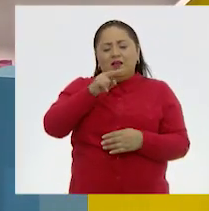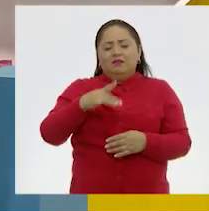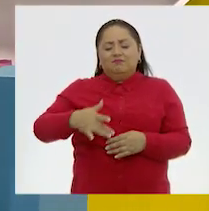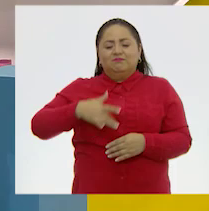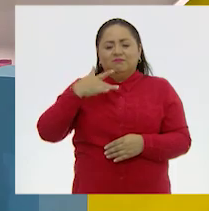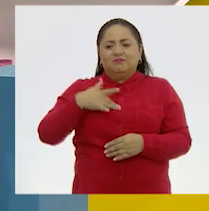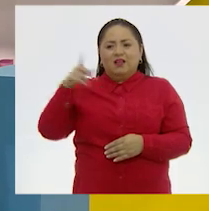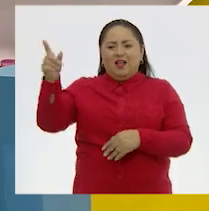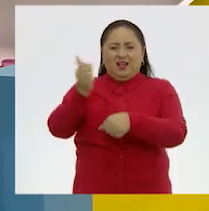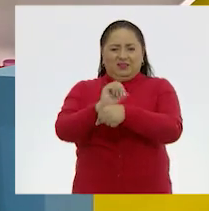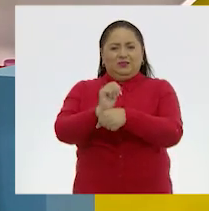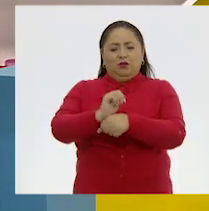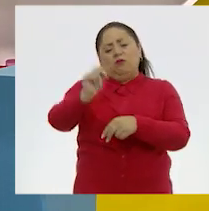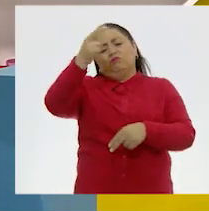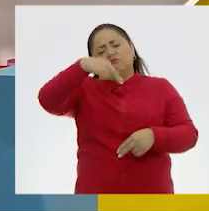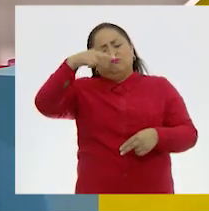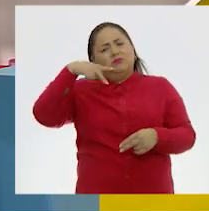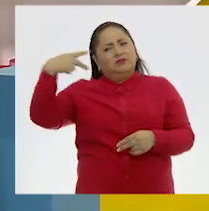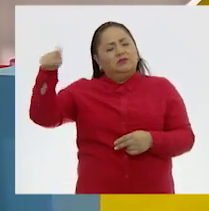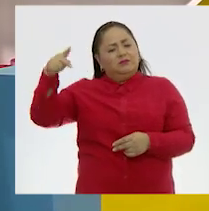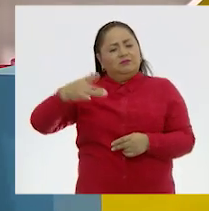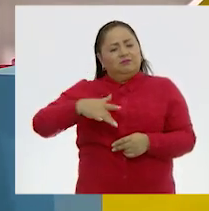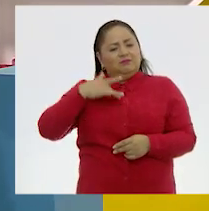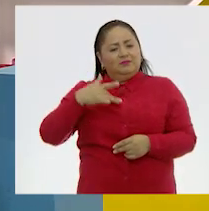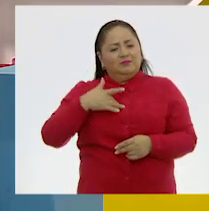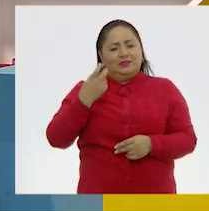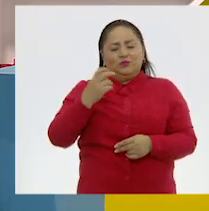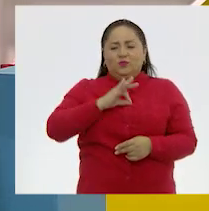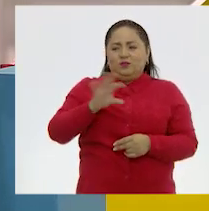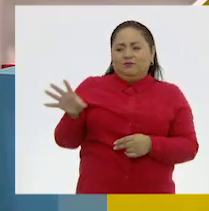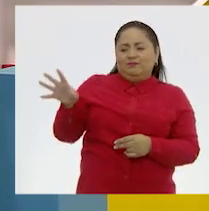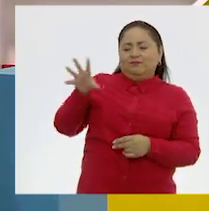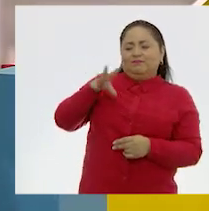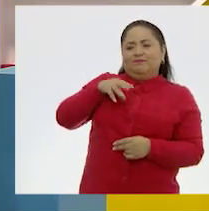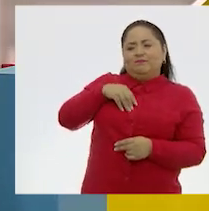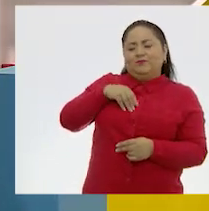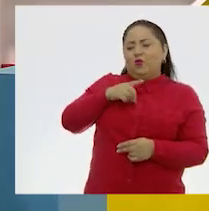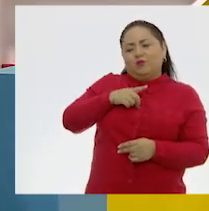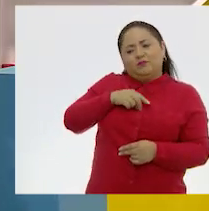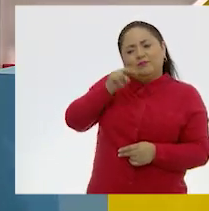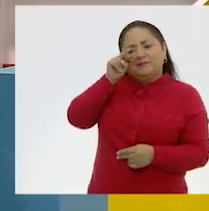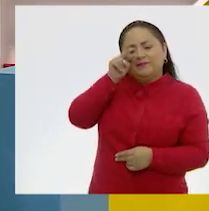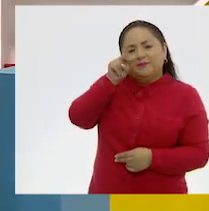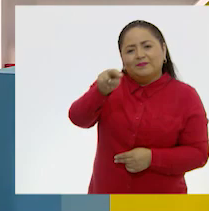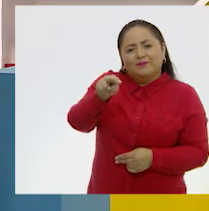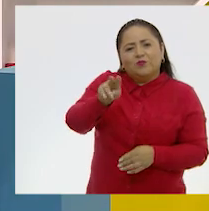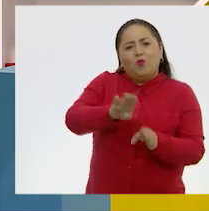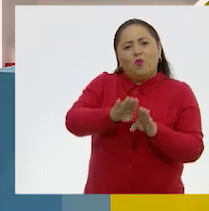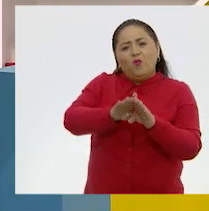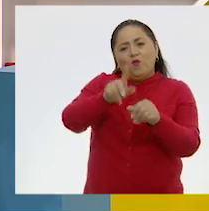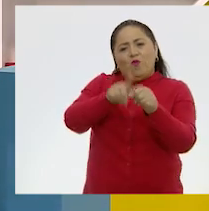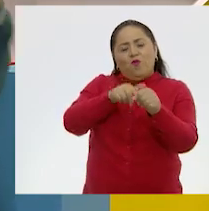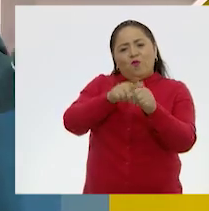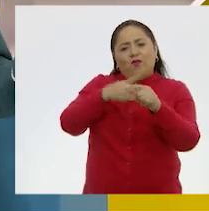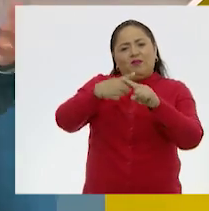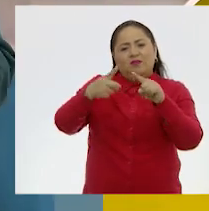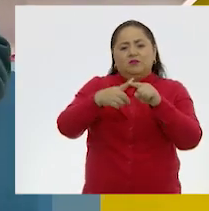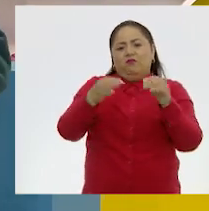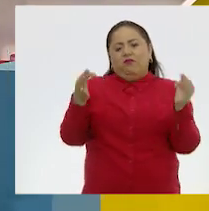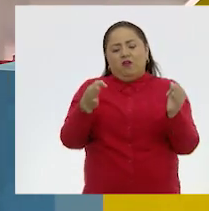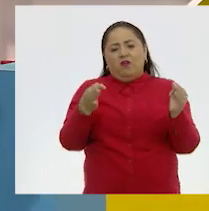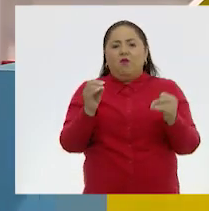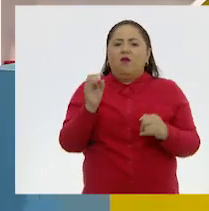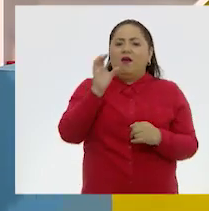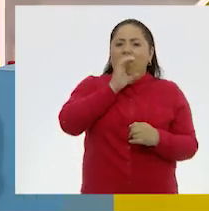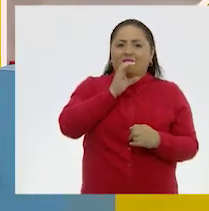sintiendo el artista o no, sino también de lo que nos puede provocar a nosotros, nada más por ver cómo están distribuidos los colores, si son fríos